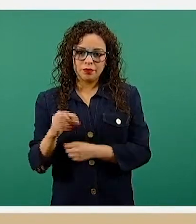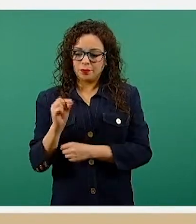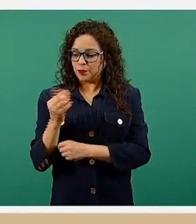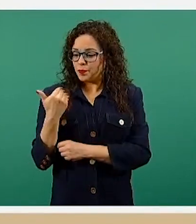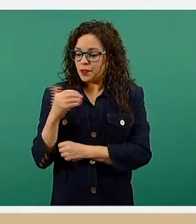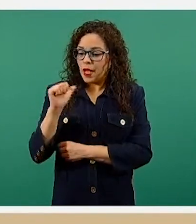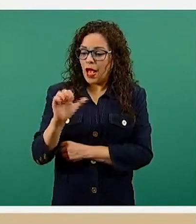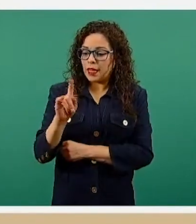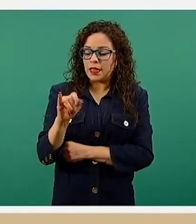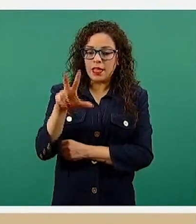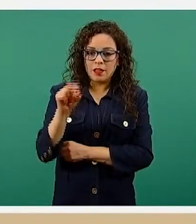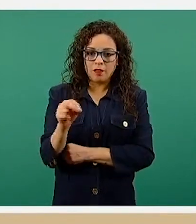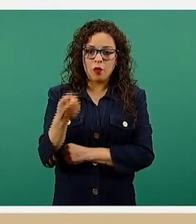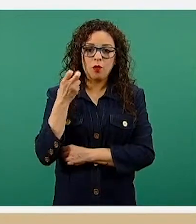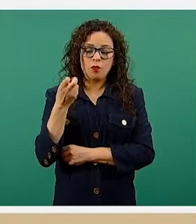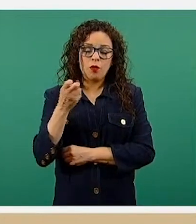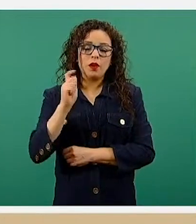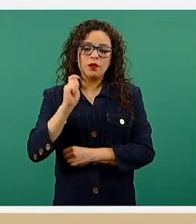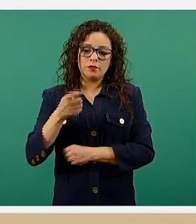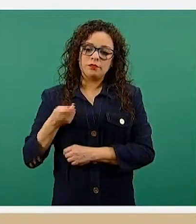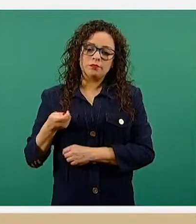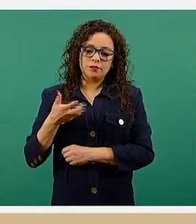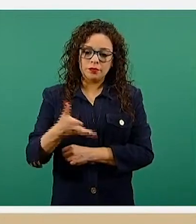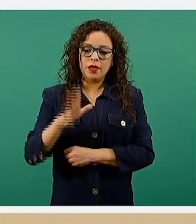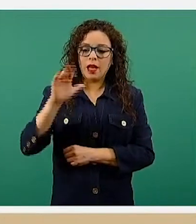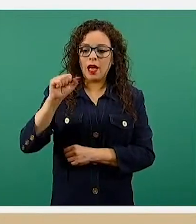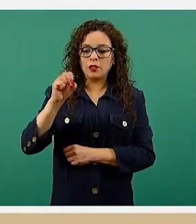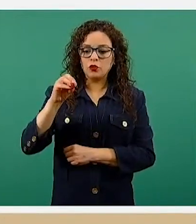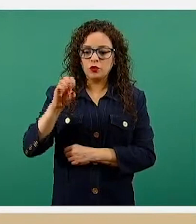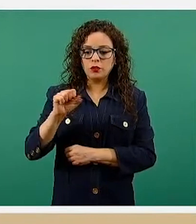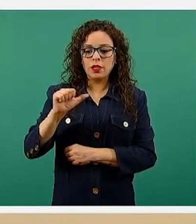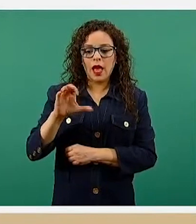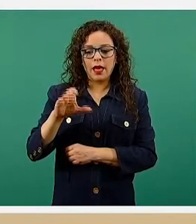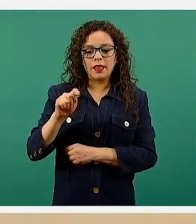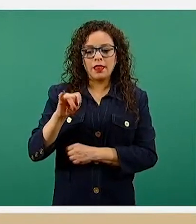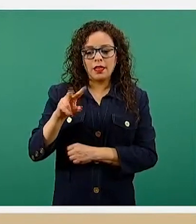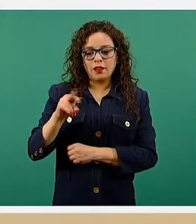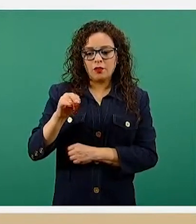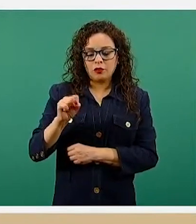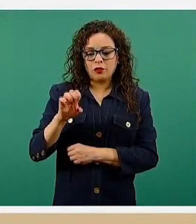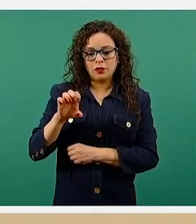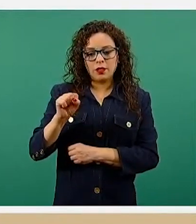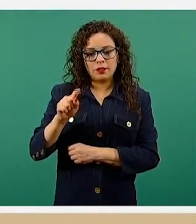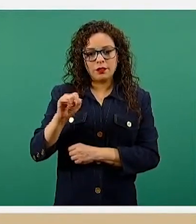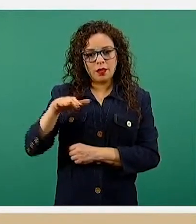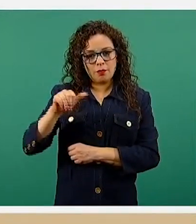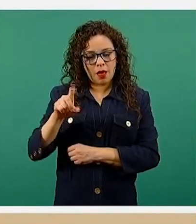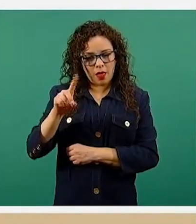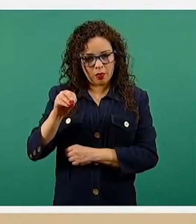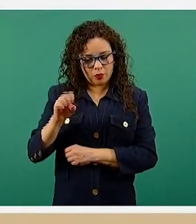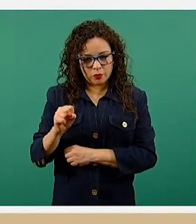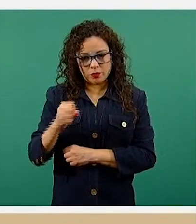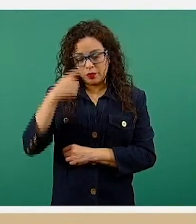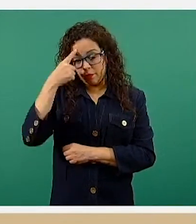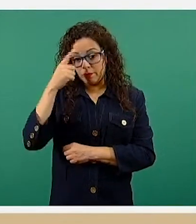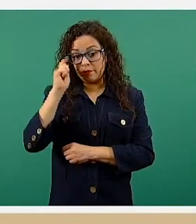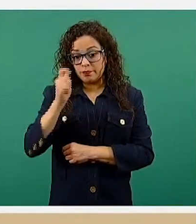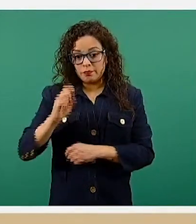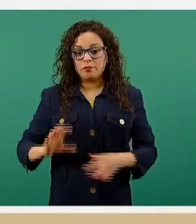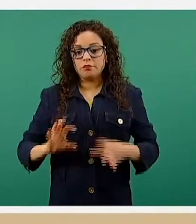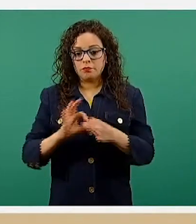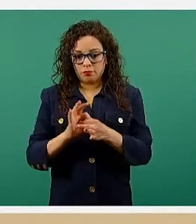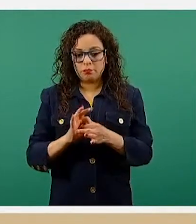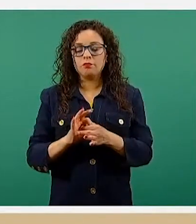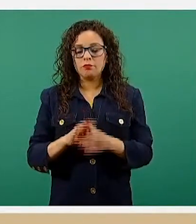activa y por eso le ponemos casos activos estimados. Y esto, obviamente, pues es concordante con el descenso que tenemos ya